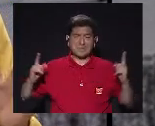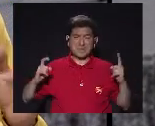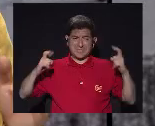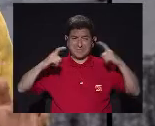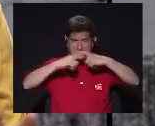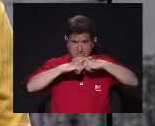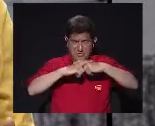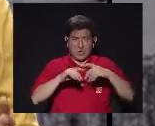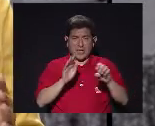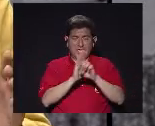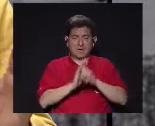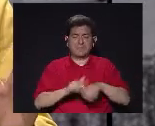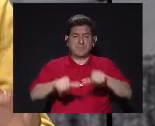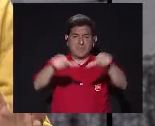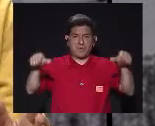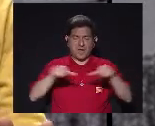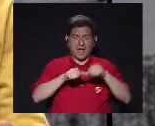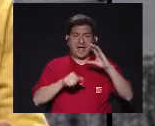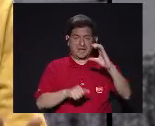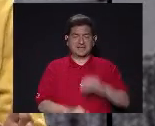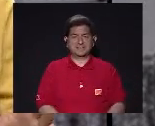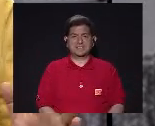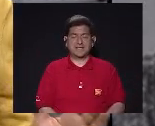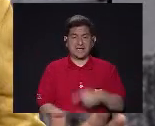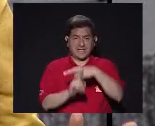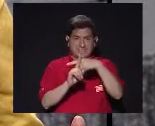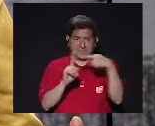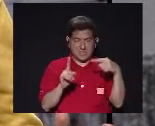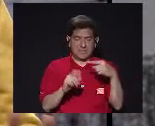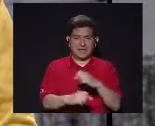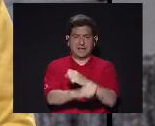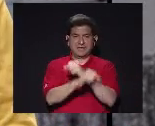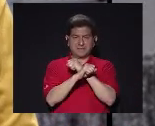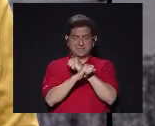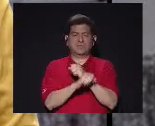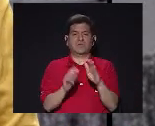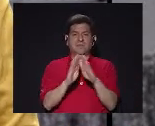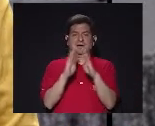complicados Como es el ámbito C Que es un ámbito De mediana seguridad Abierto